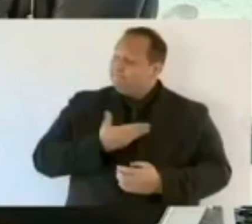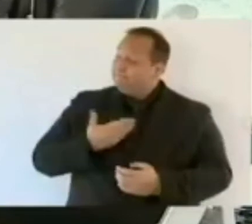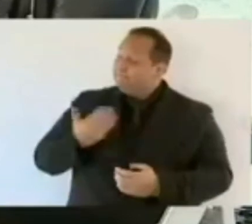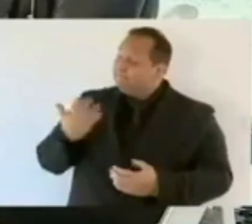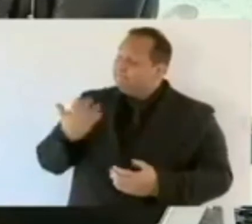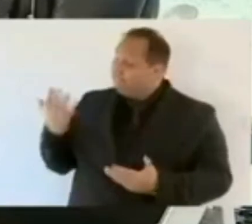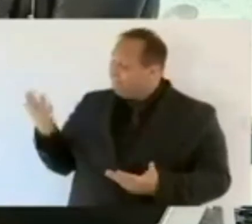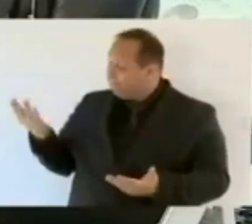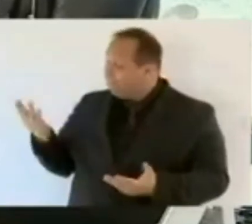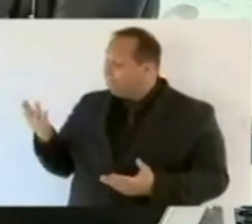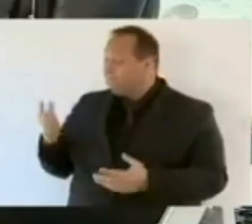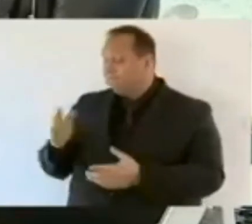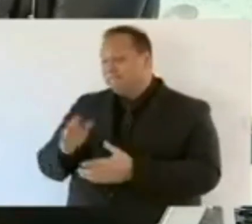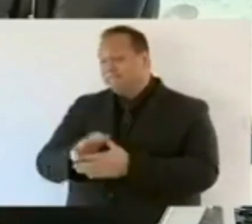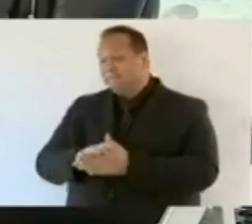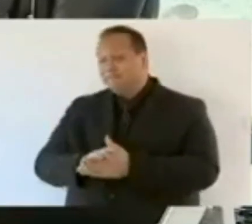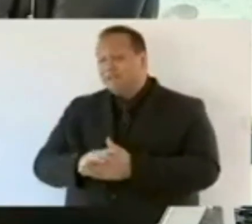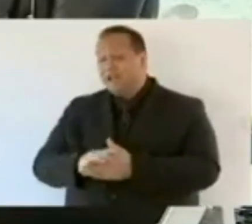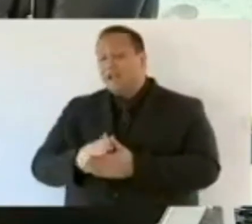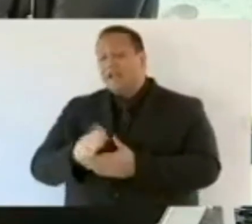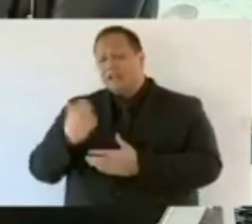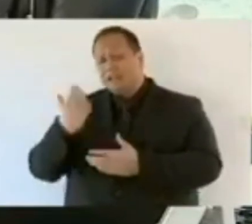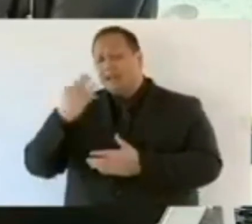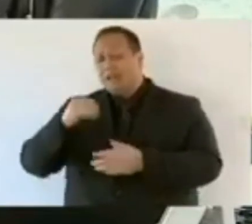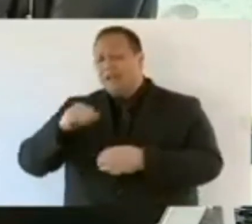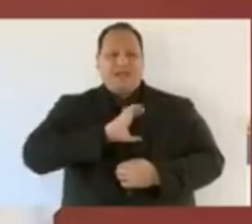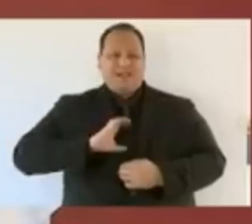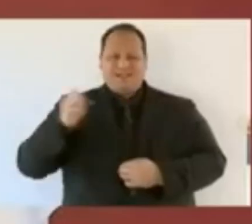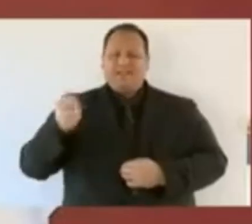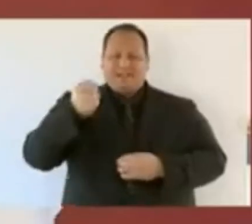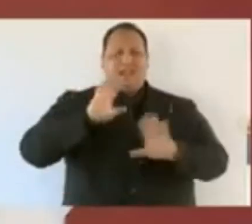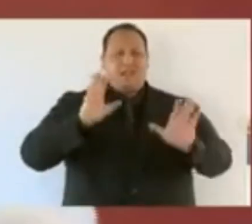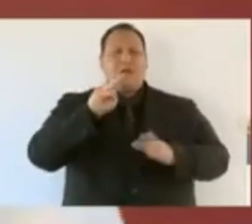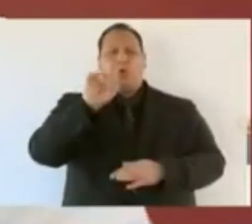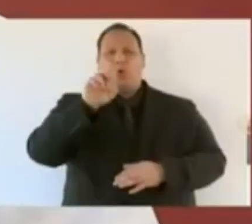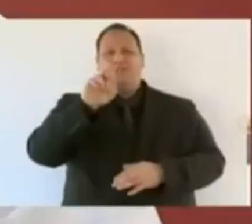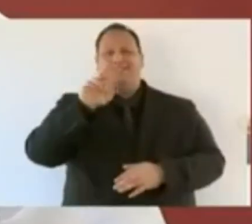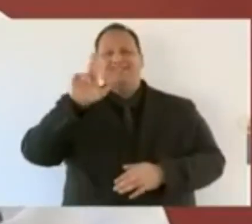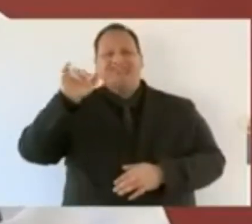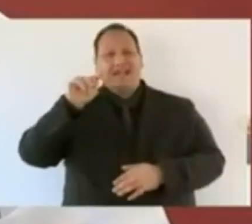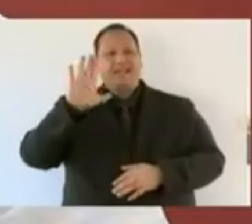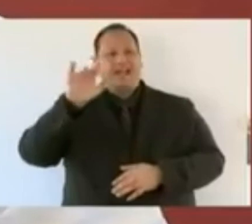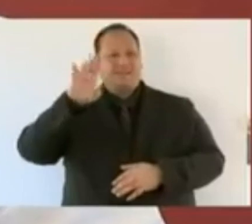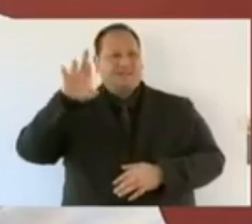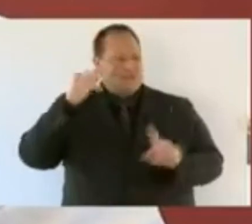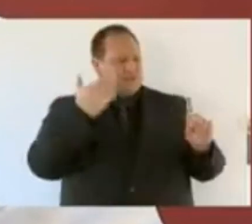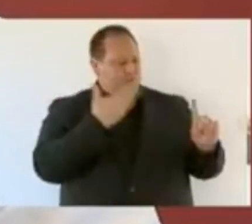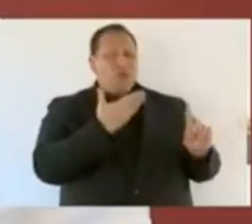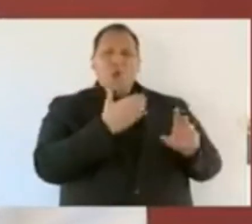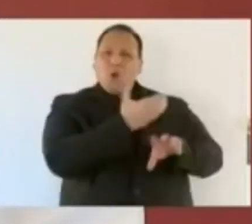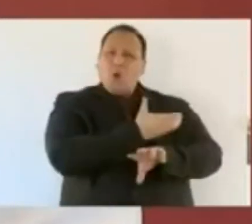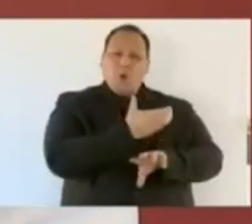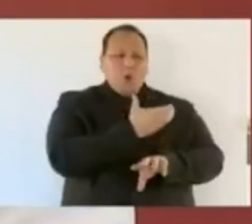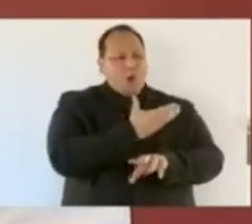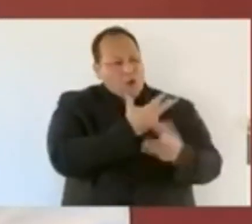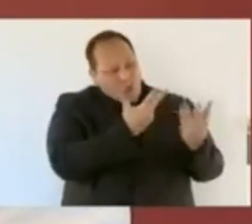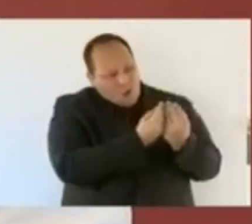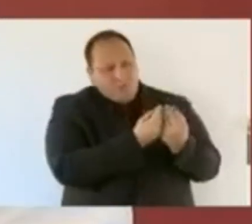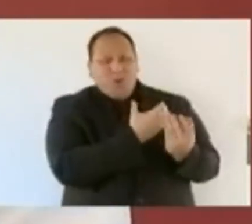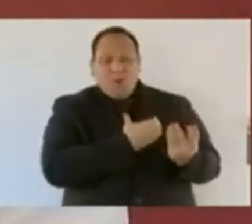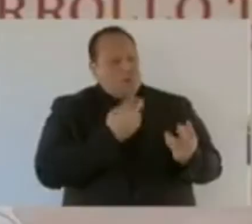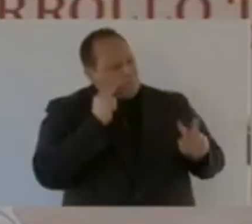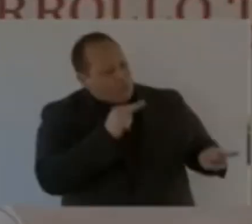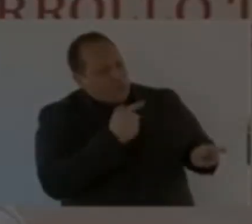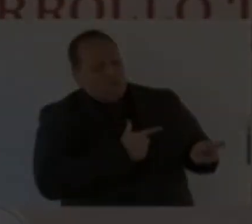alcaldesa electa, Monserrat Caballero. Nos hace muy contentos de estar aquí, me gusta mucho verla ahí,